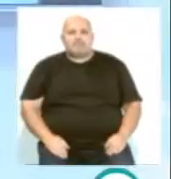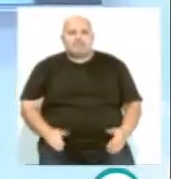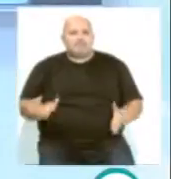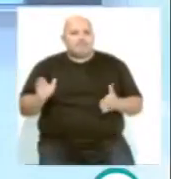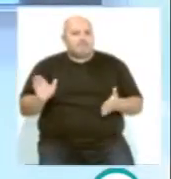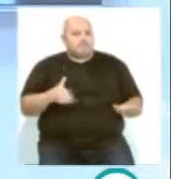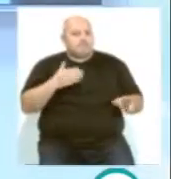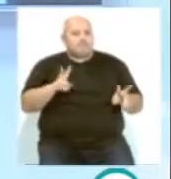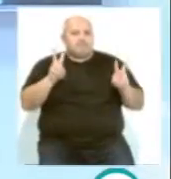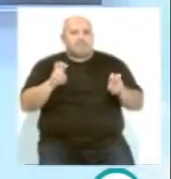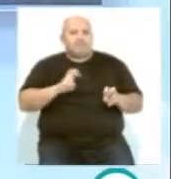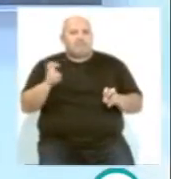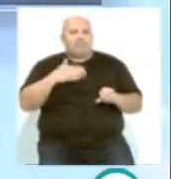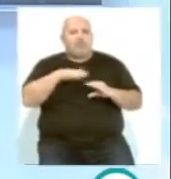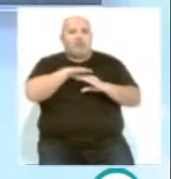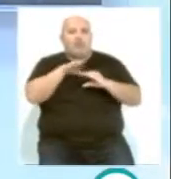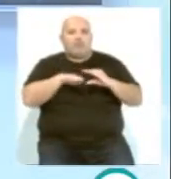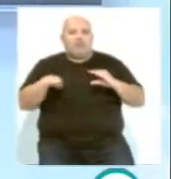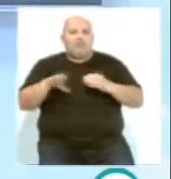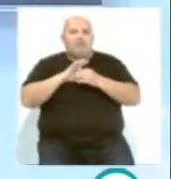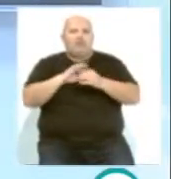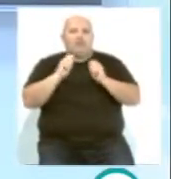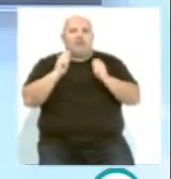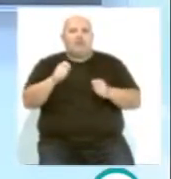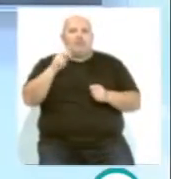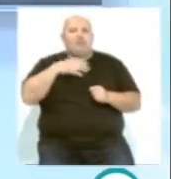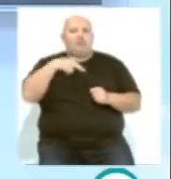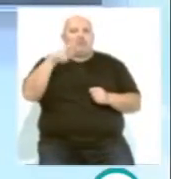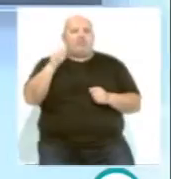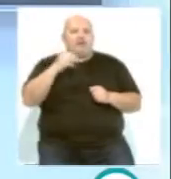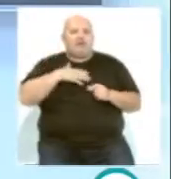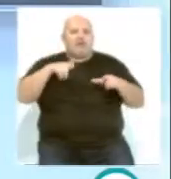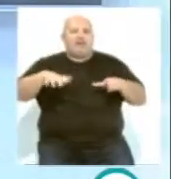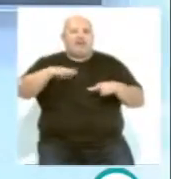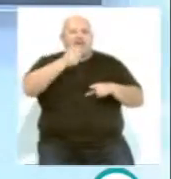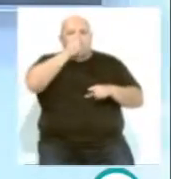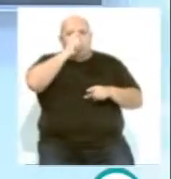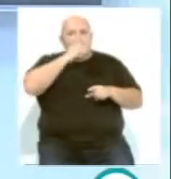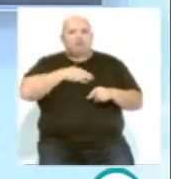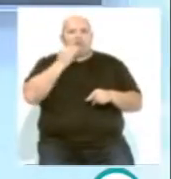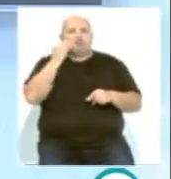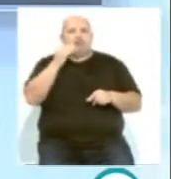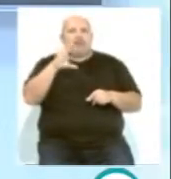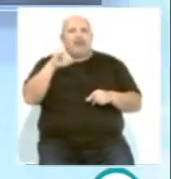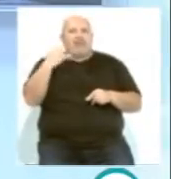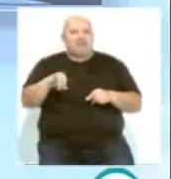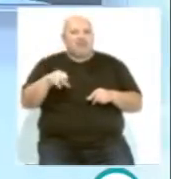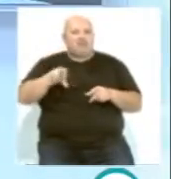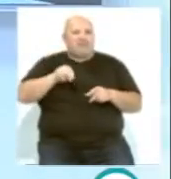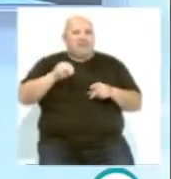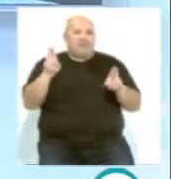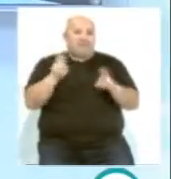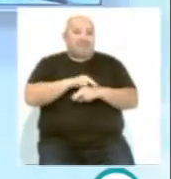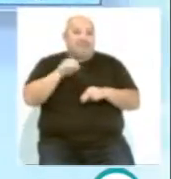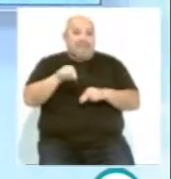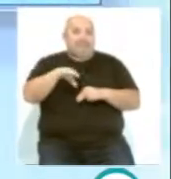Y cambiamos de asunto. Zona Franca adjudica Anufa en la parcela del antiguo Supercádiz en el recinto exterior para un aparcamiento